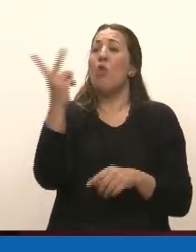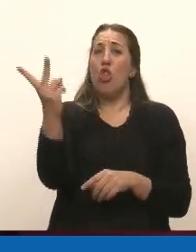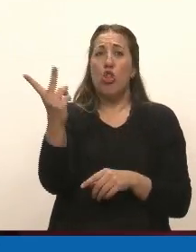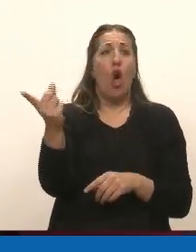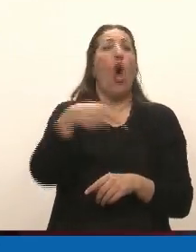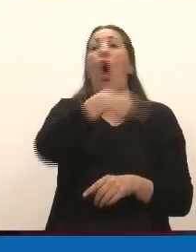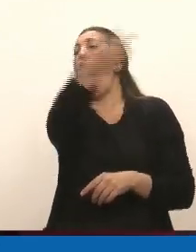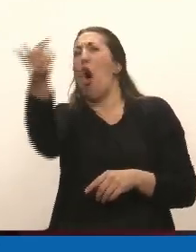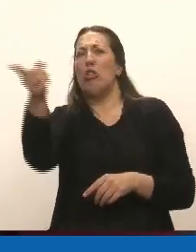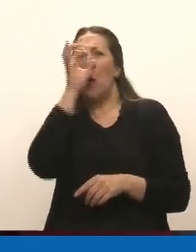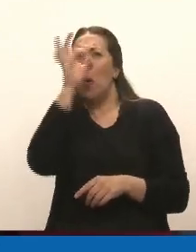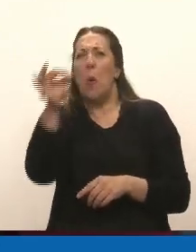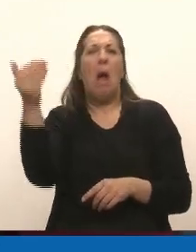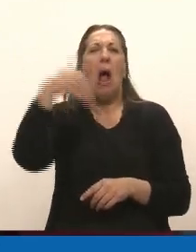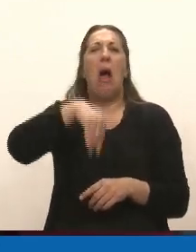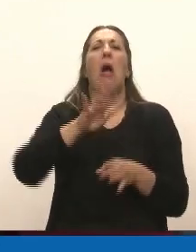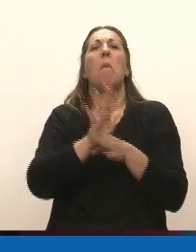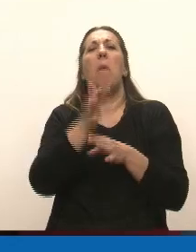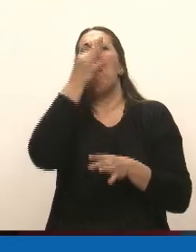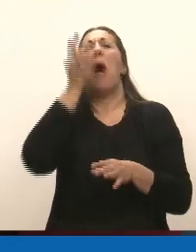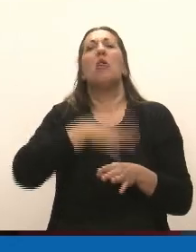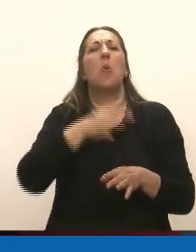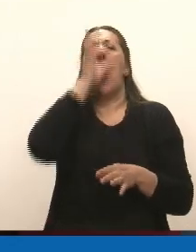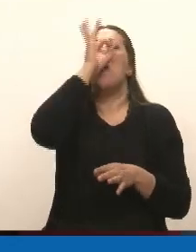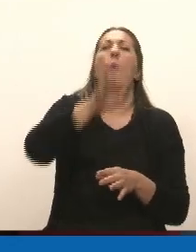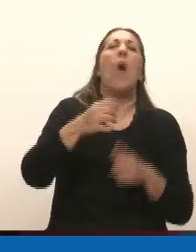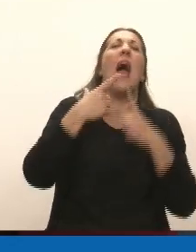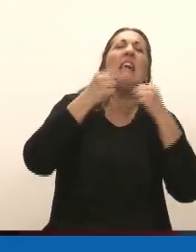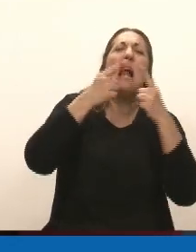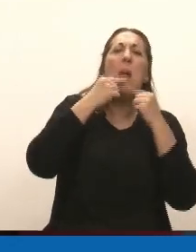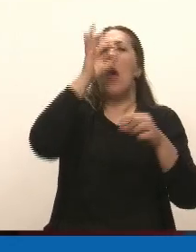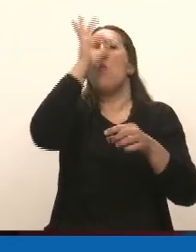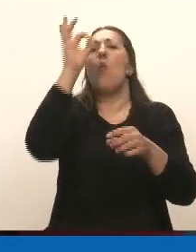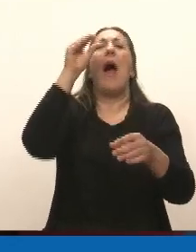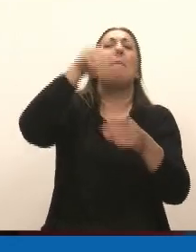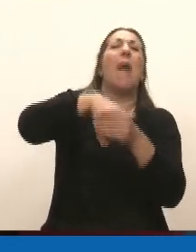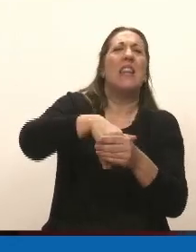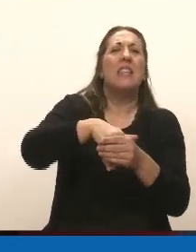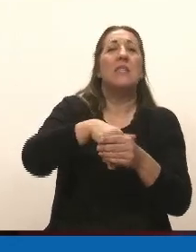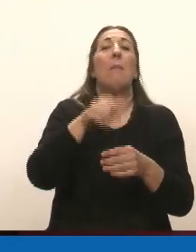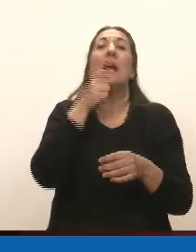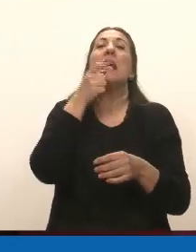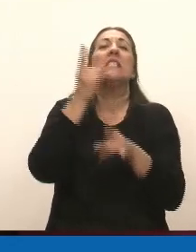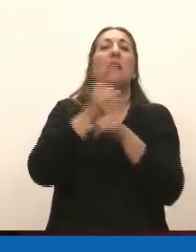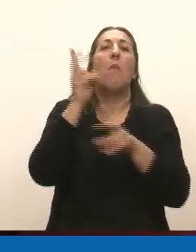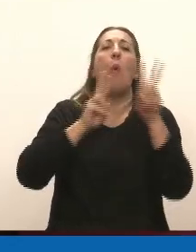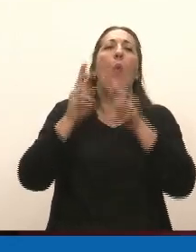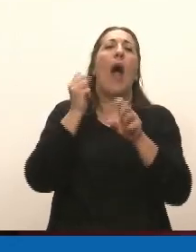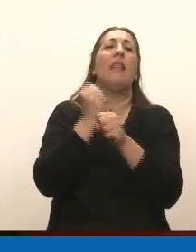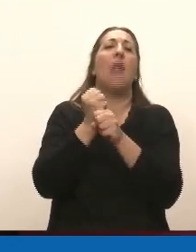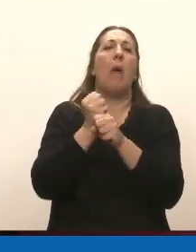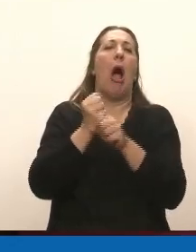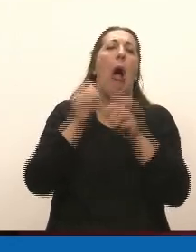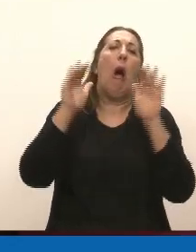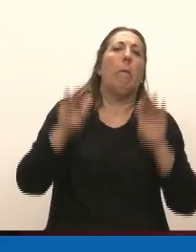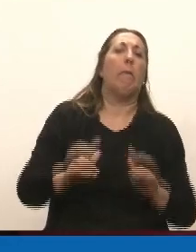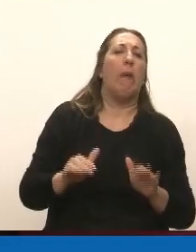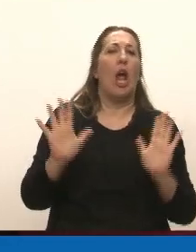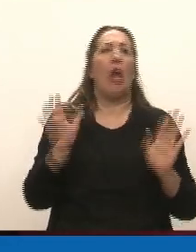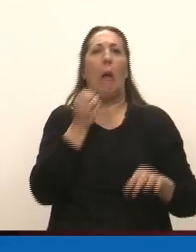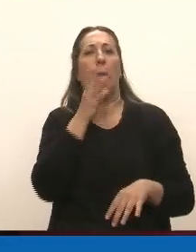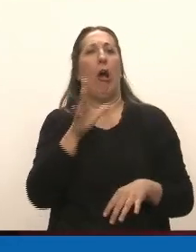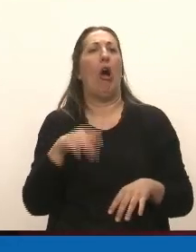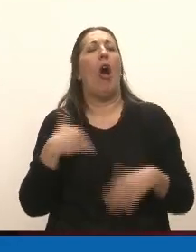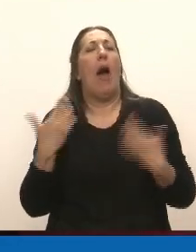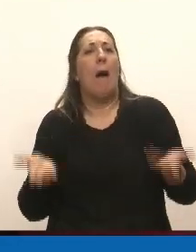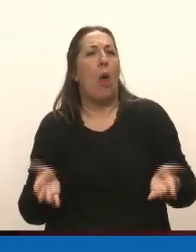después no venía nadie, le importaba tres pitos, nunca reclamaron nada, nunca participaron, cuanto menos trabajo mejor y bueno, esperaban el día del trabajador